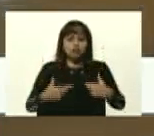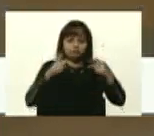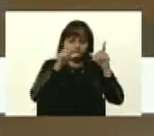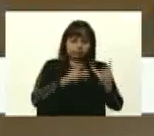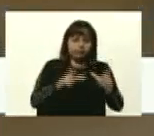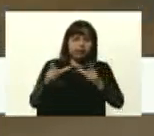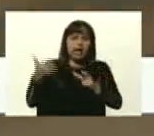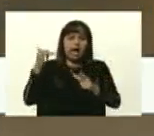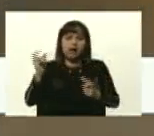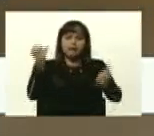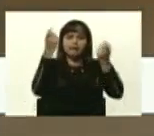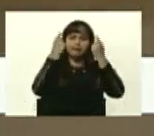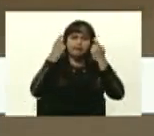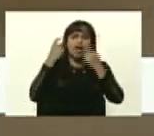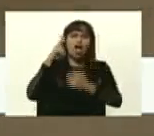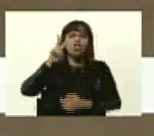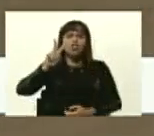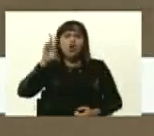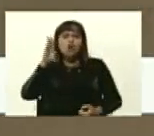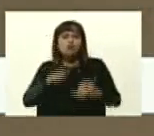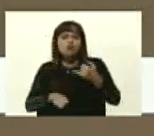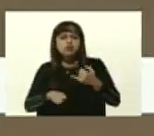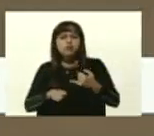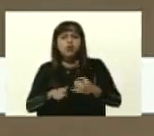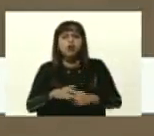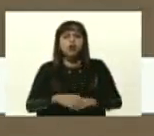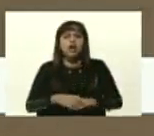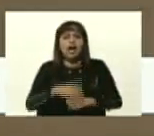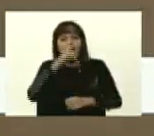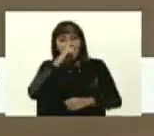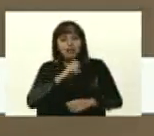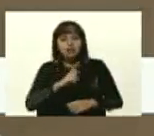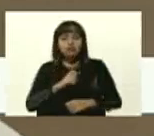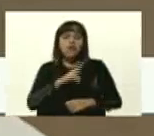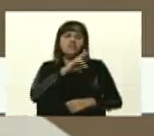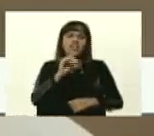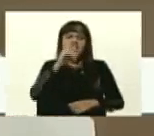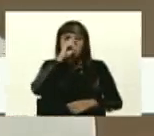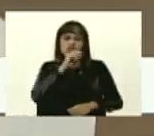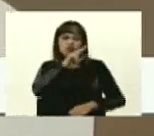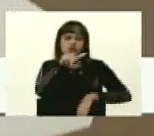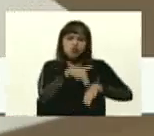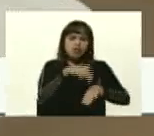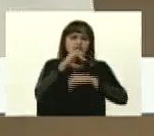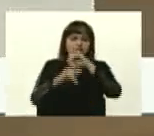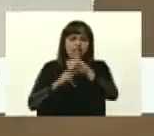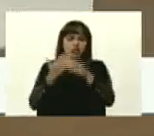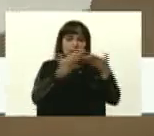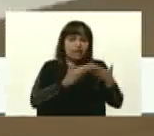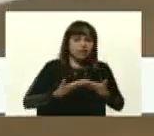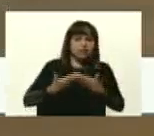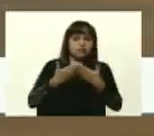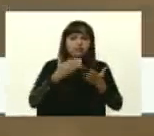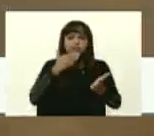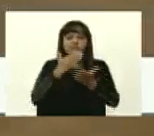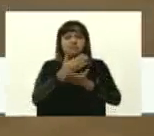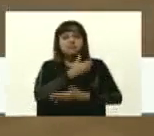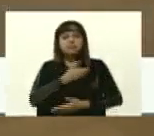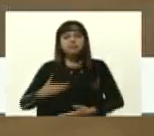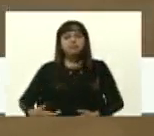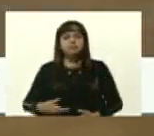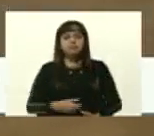se ha capacitado durante las dos últimas décadas en territorio nacional y a nivel internacional también. Gracias, señor presidente.